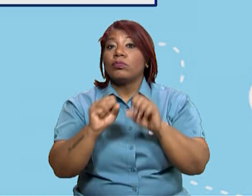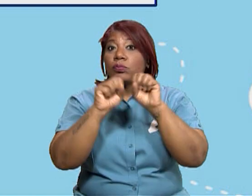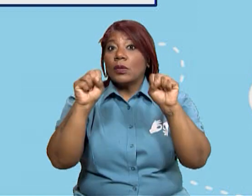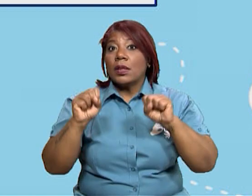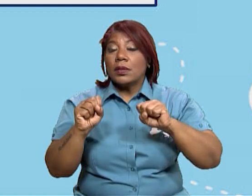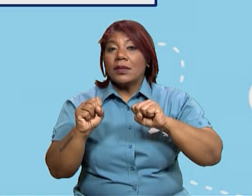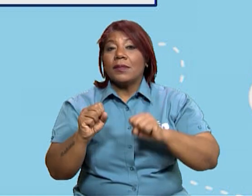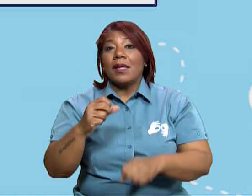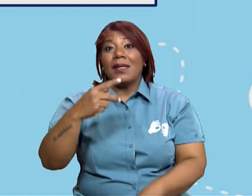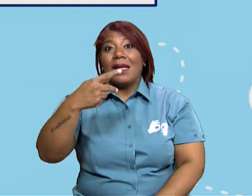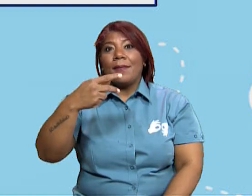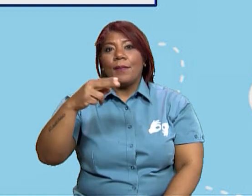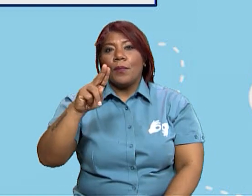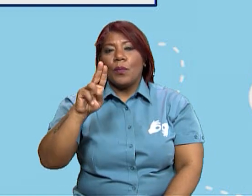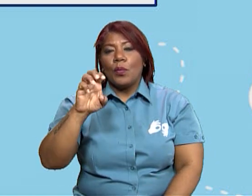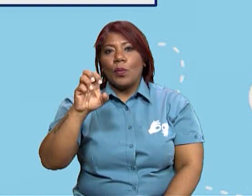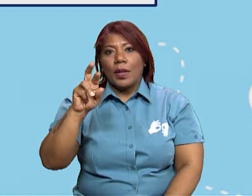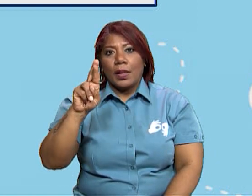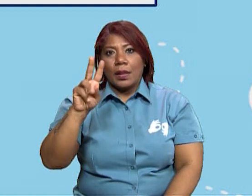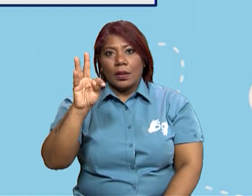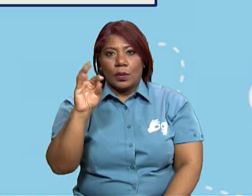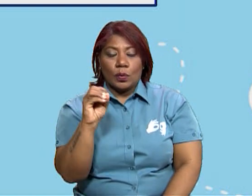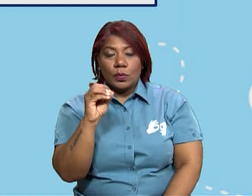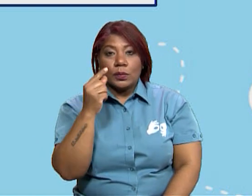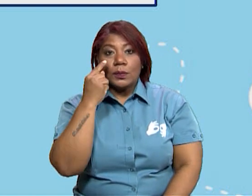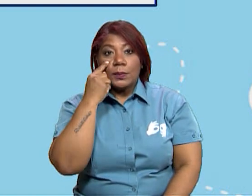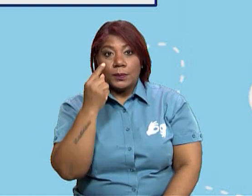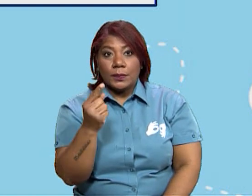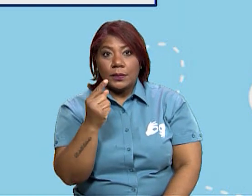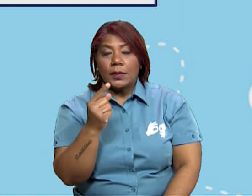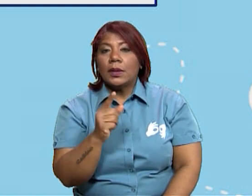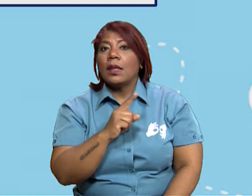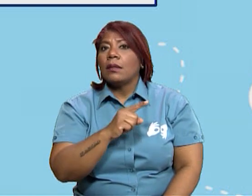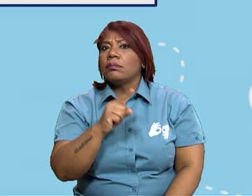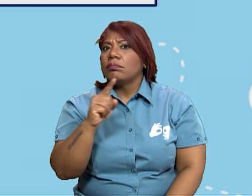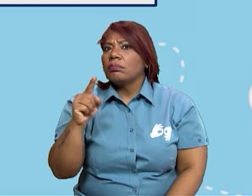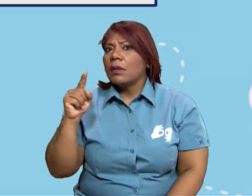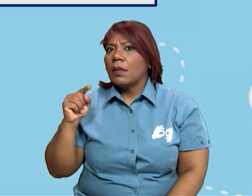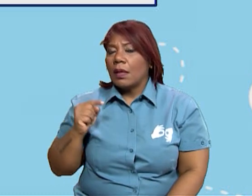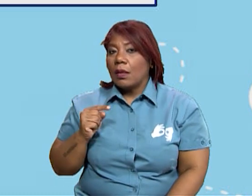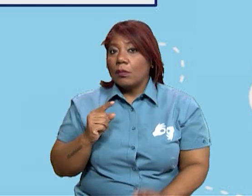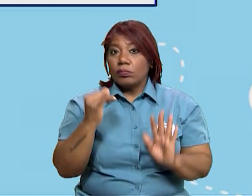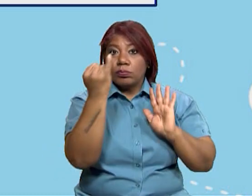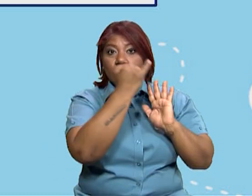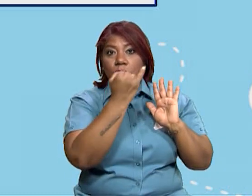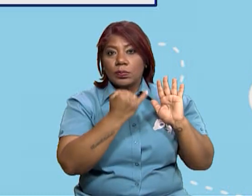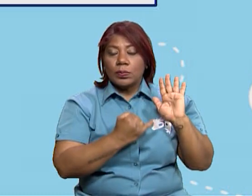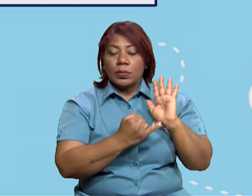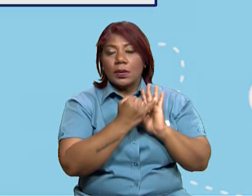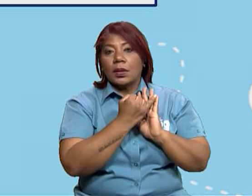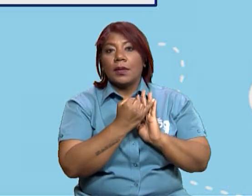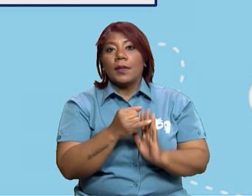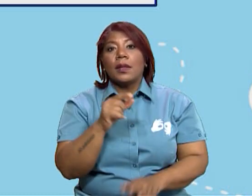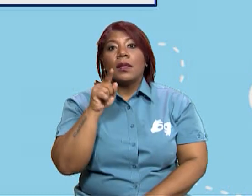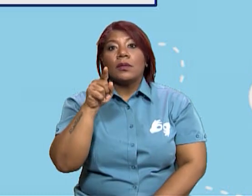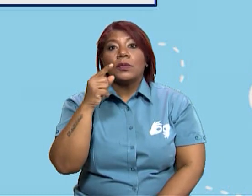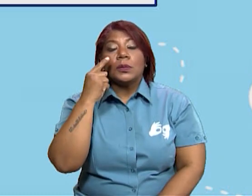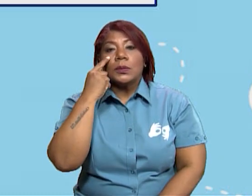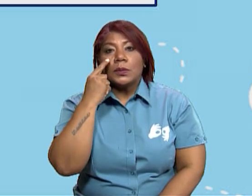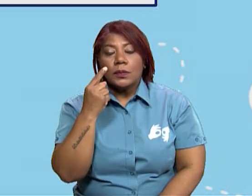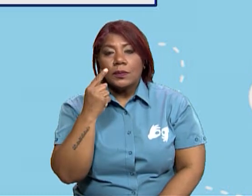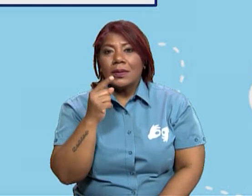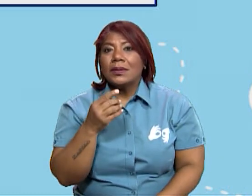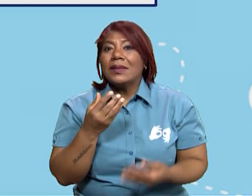sistemas de puerto. Vamos a ver, cada uno de los servicios observados en las imágenes han